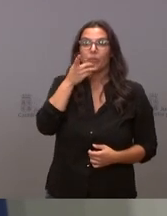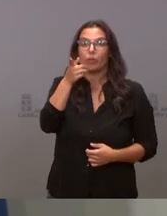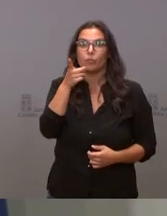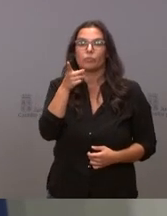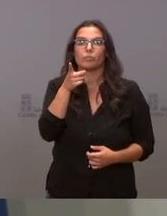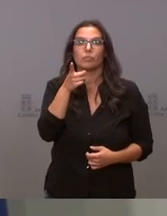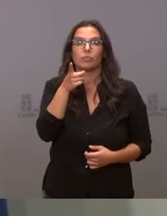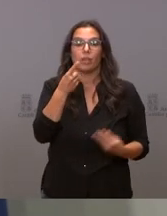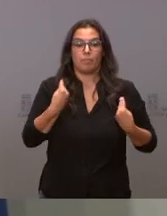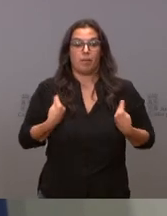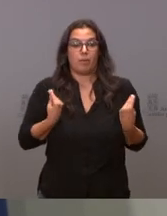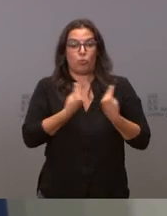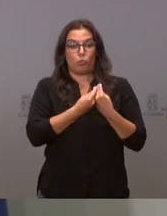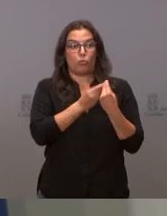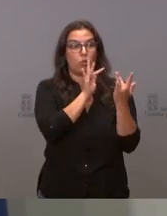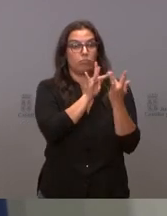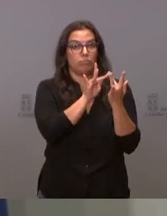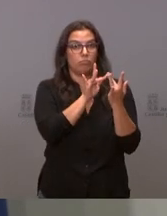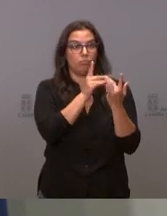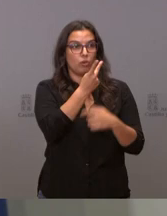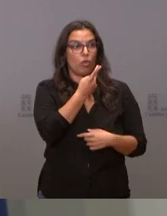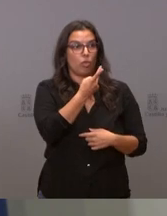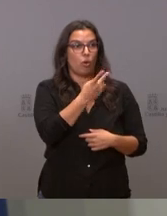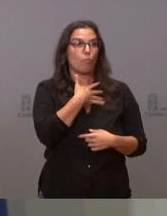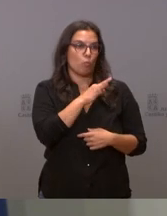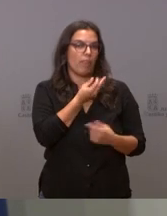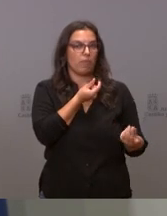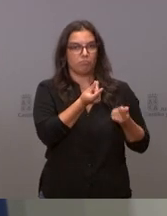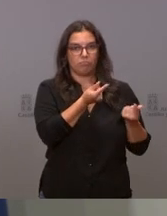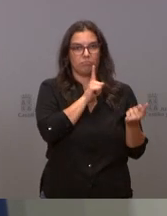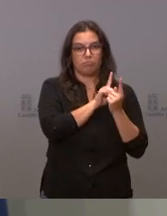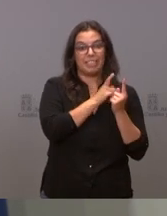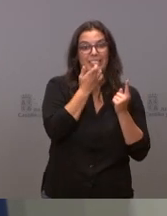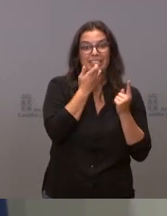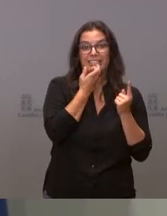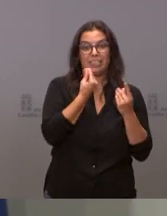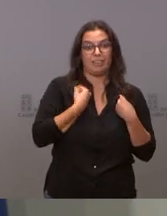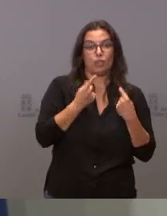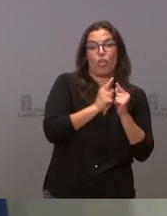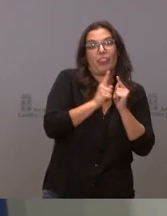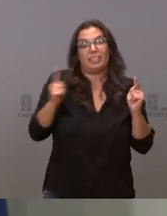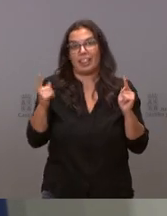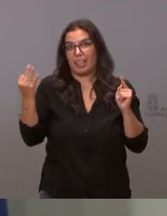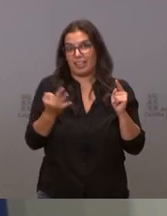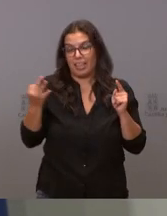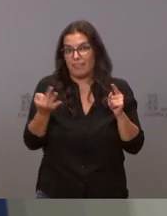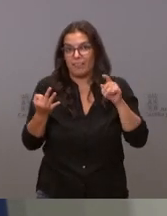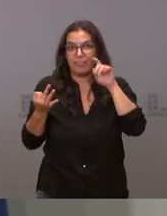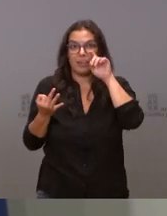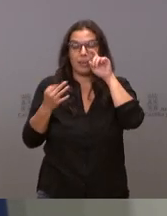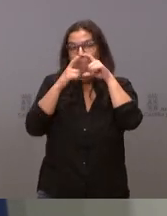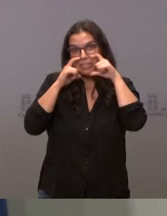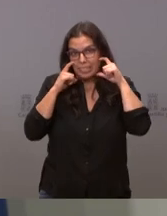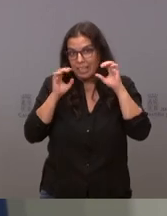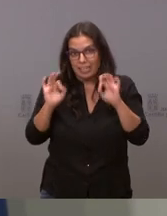persona es conviviente pues puede estar en una situación si no es conviviente tiene que mantener una distancia de seguridad usar la mascarilla